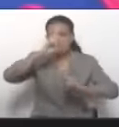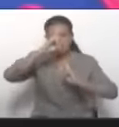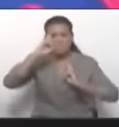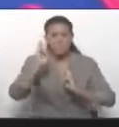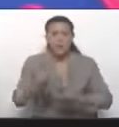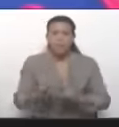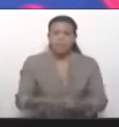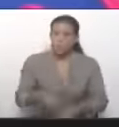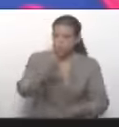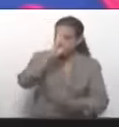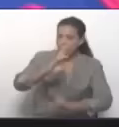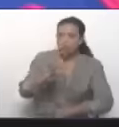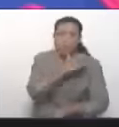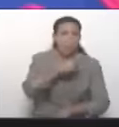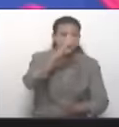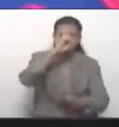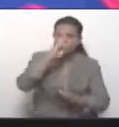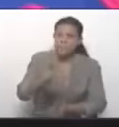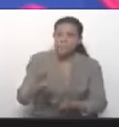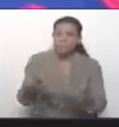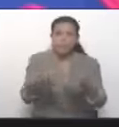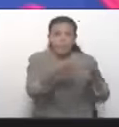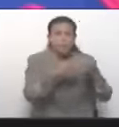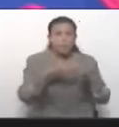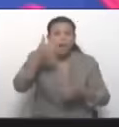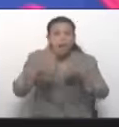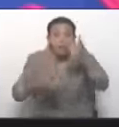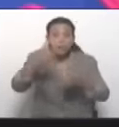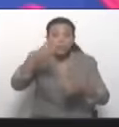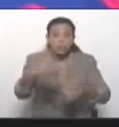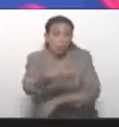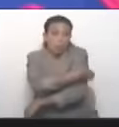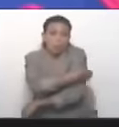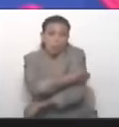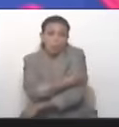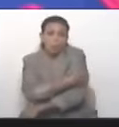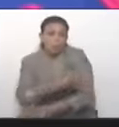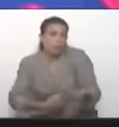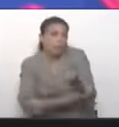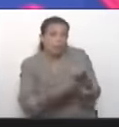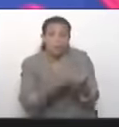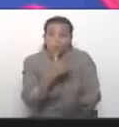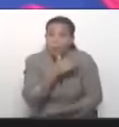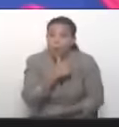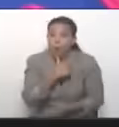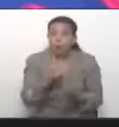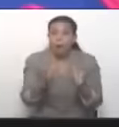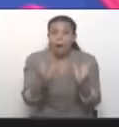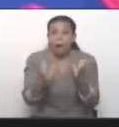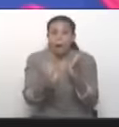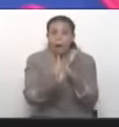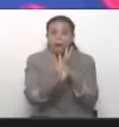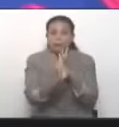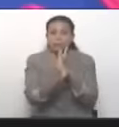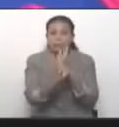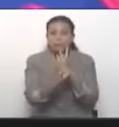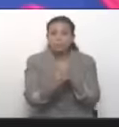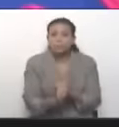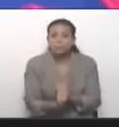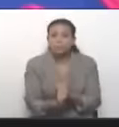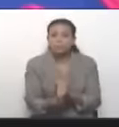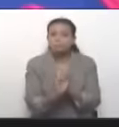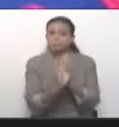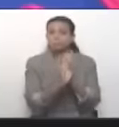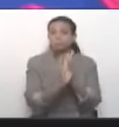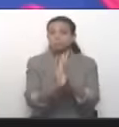propios seguidores. Por eso tienen cada vez menos seguidores. Siempre se burlaron de sus seguidores.